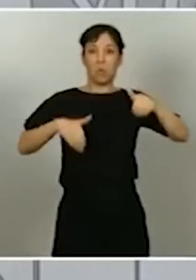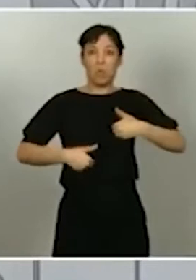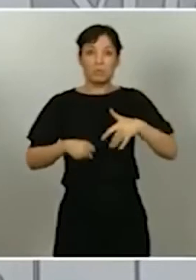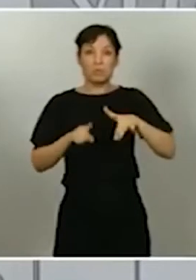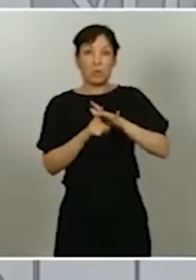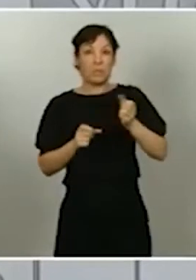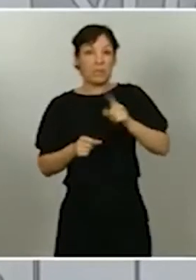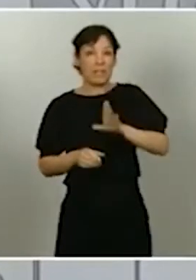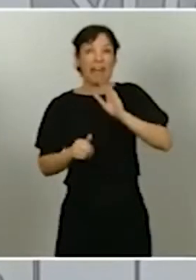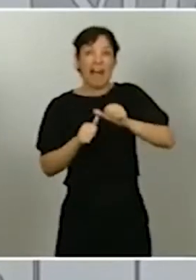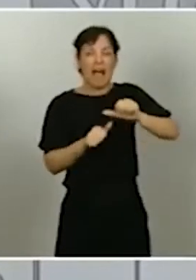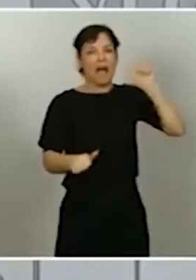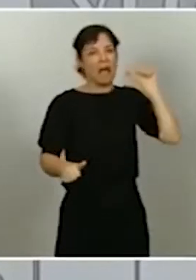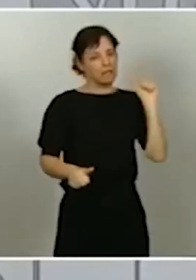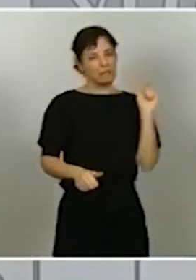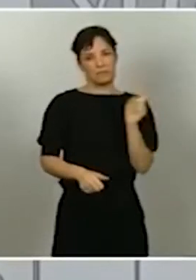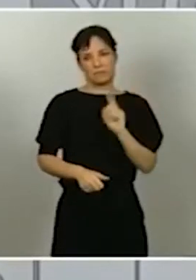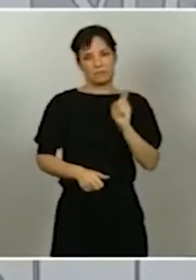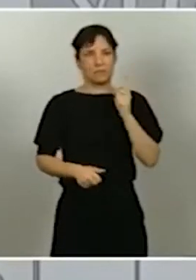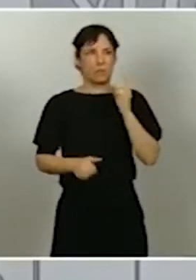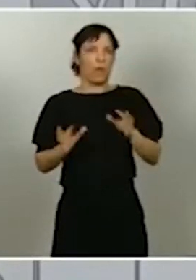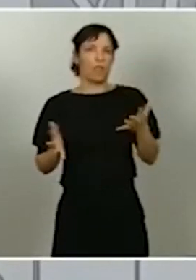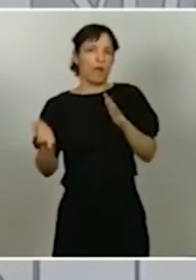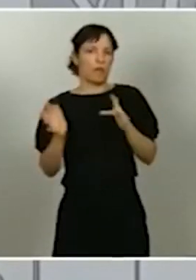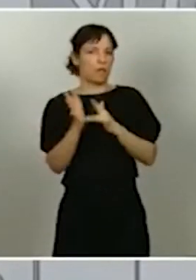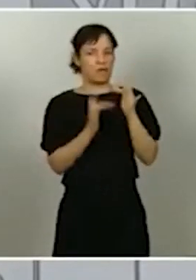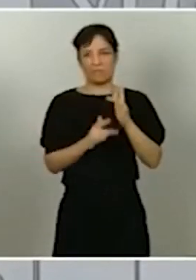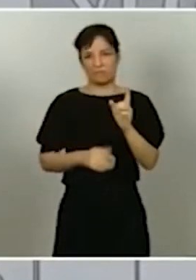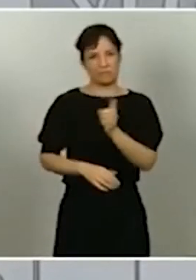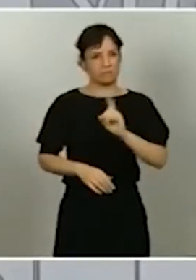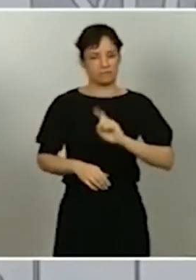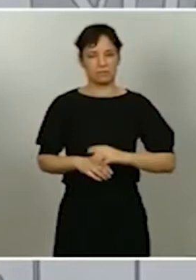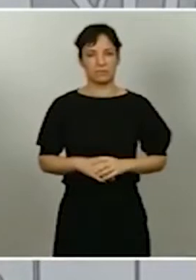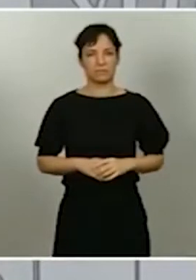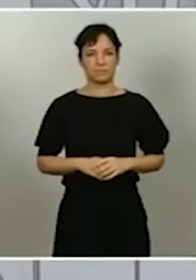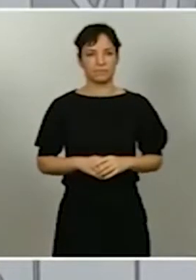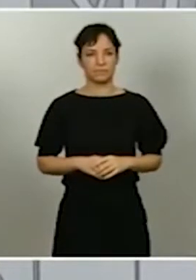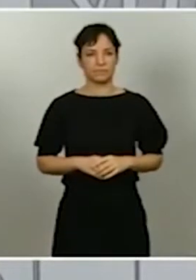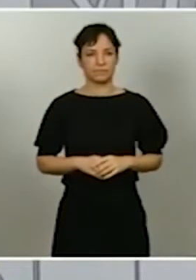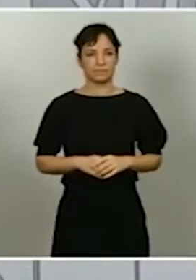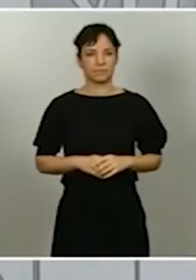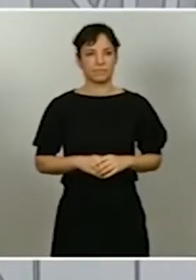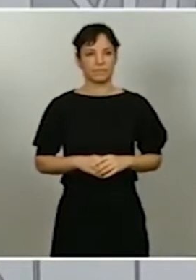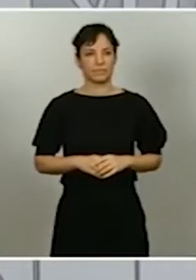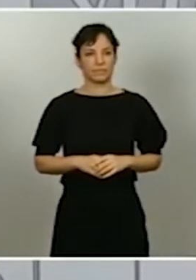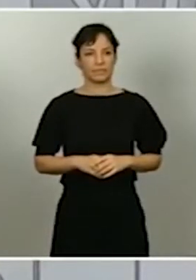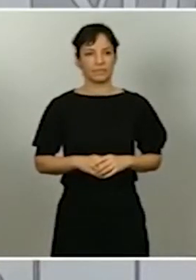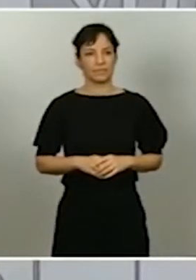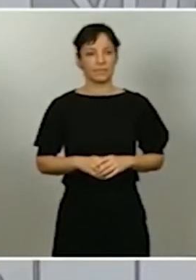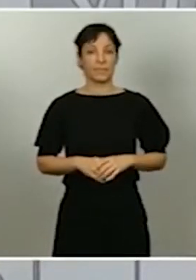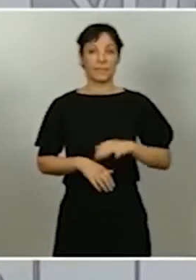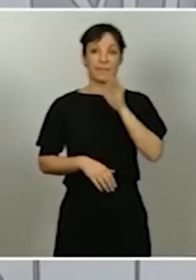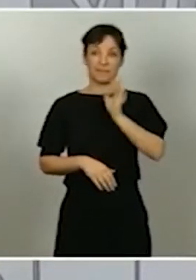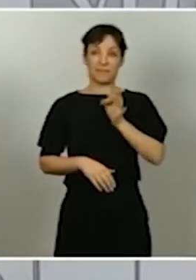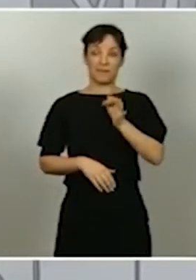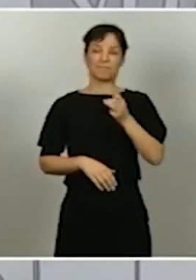hemos sufrido en los meses de marzo y abril. Esto es cierto, por otro lado, que está asociado a brotes concretos que